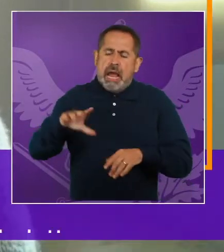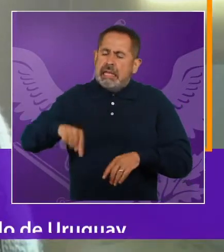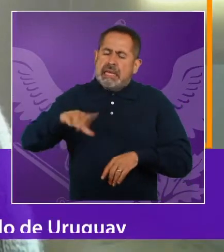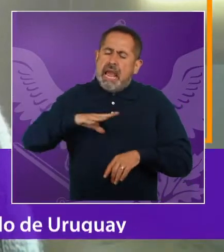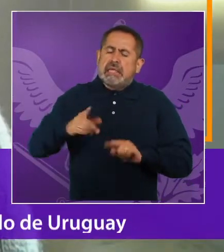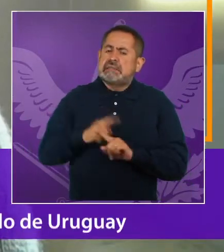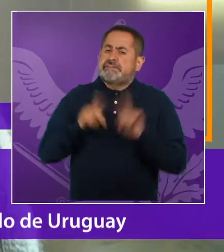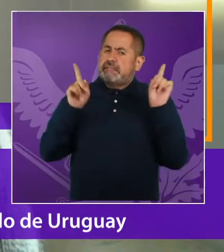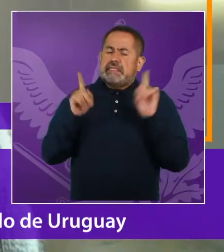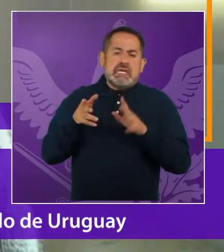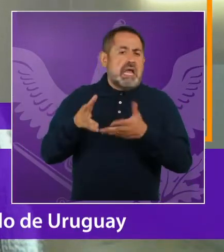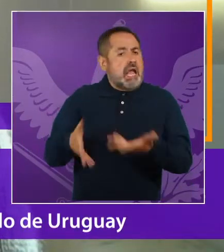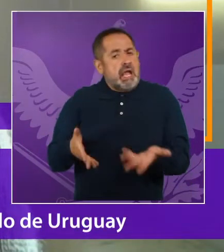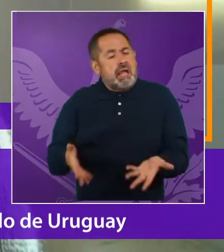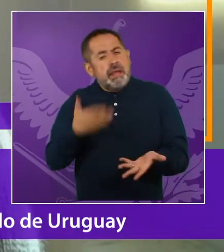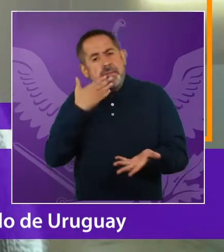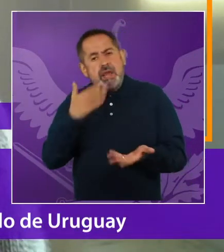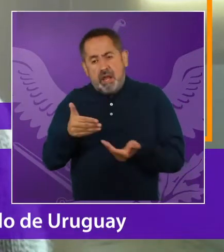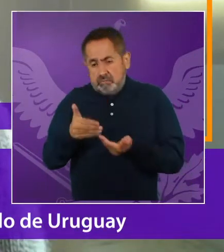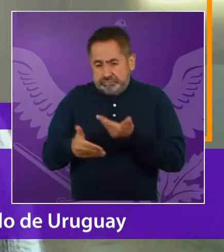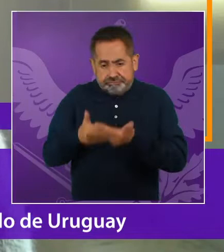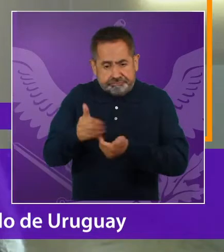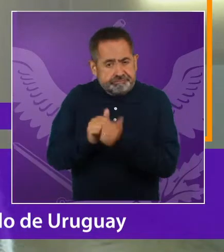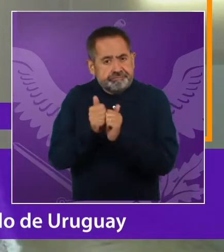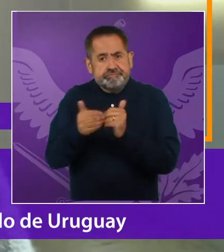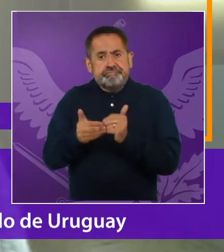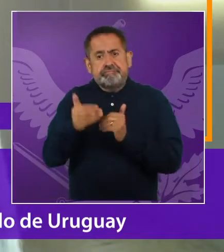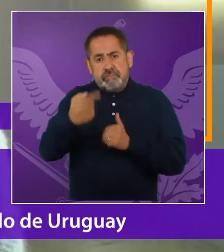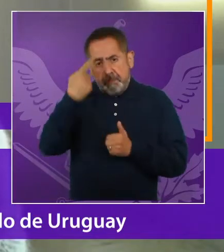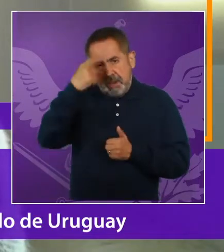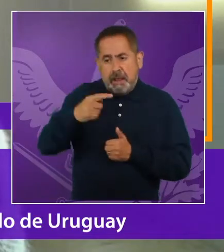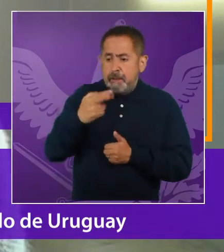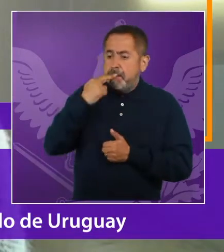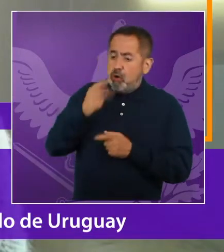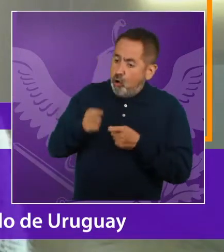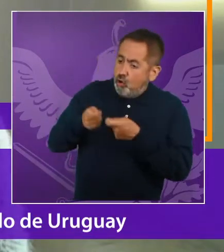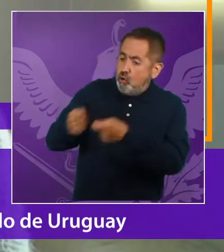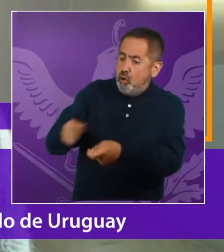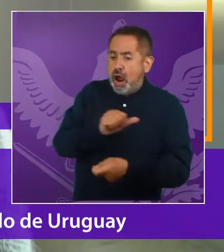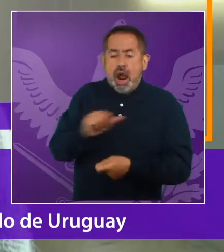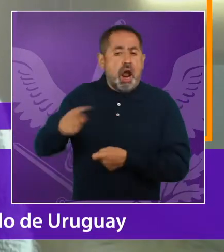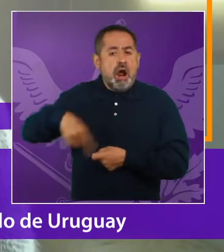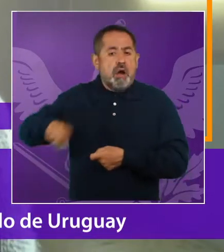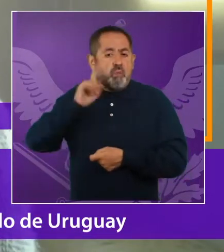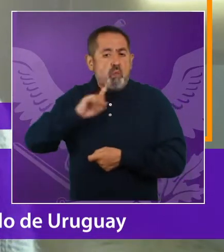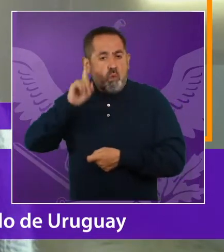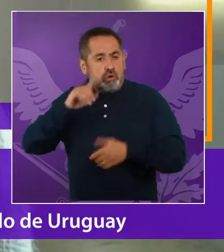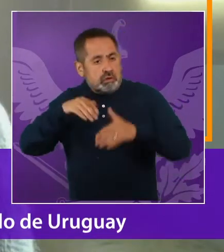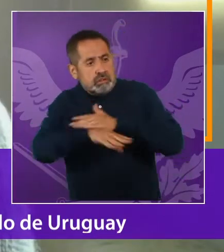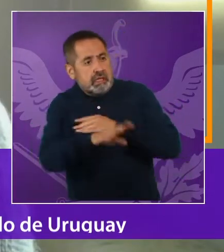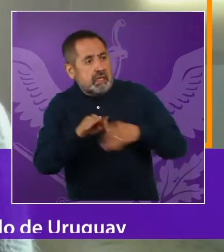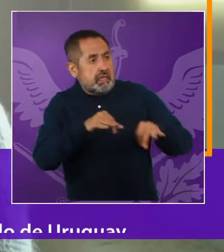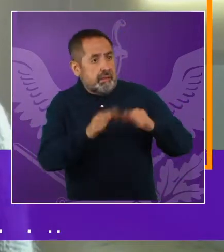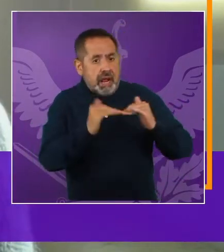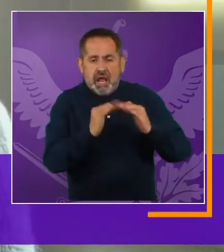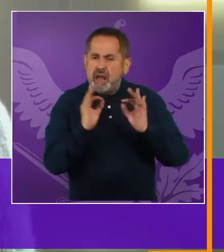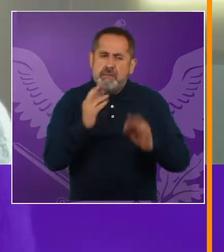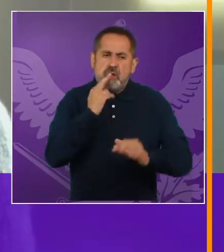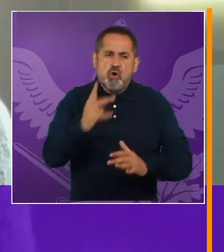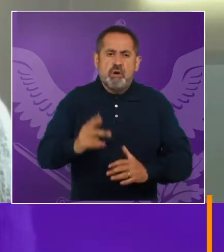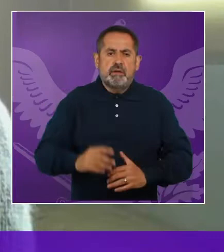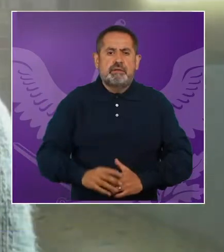más amplio y, bueno, y tenemos otras condiciones que ameritaban también avanzar en derechos para el grupo de